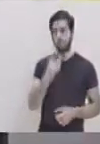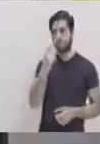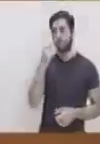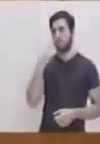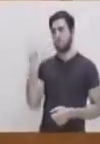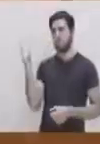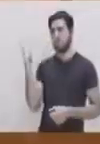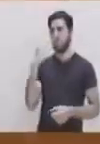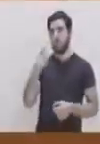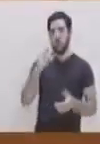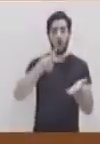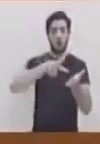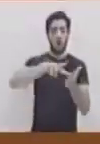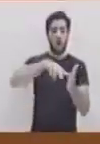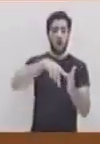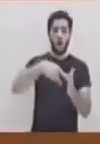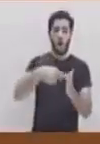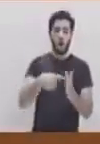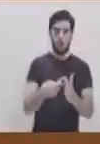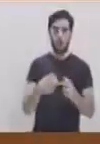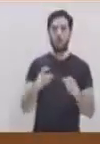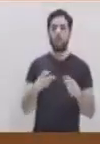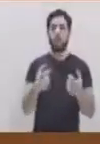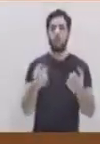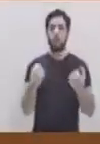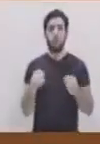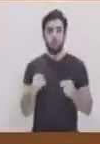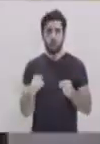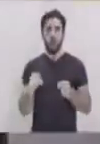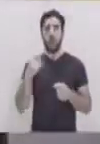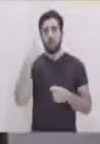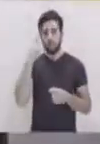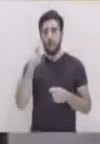compás 3,5